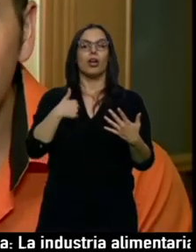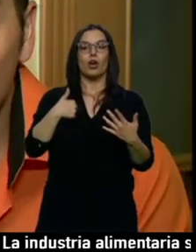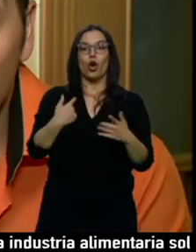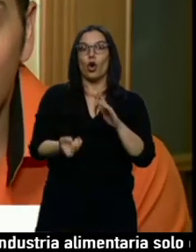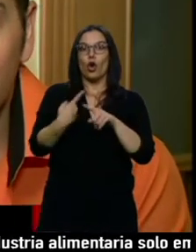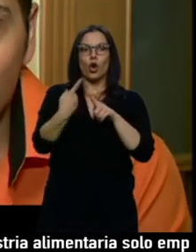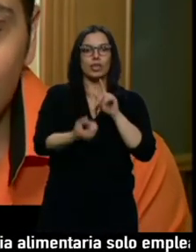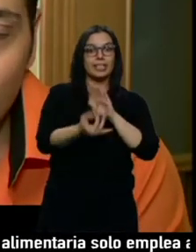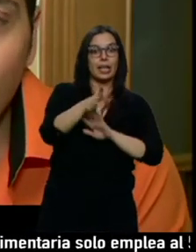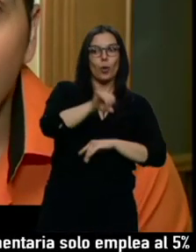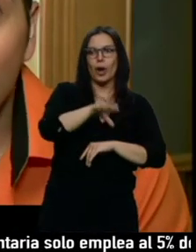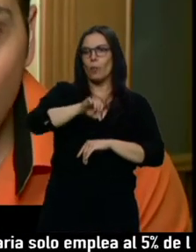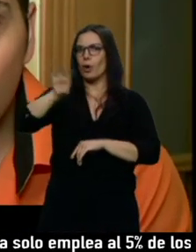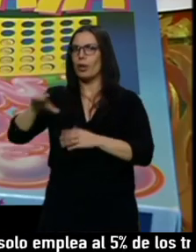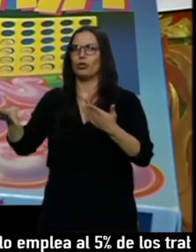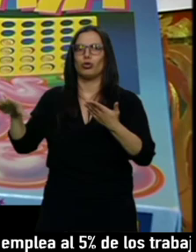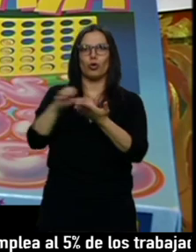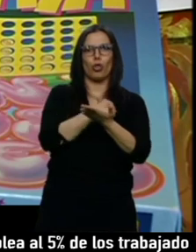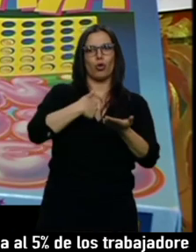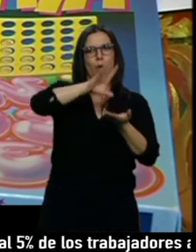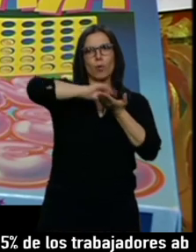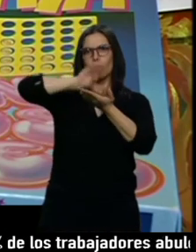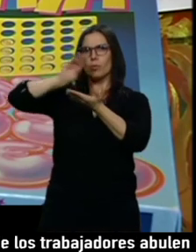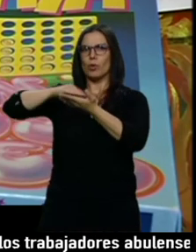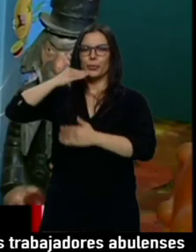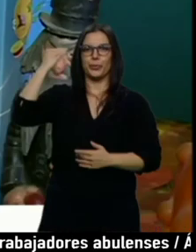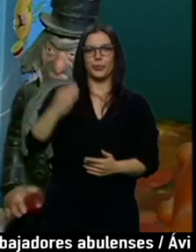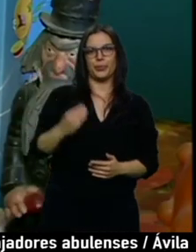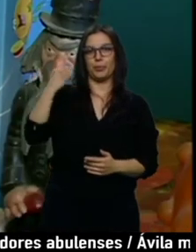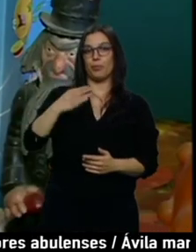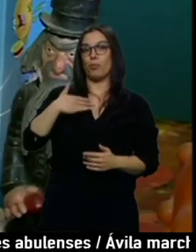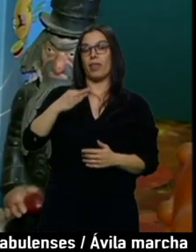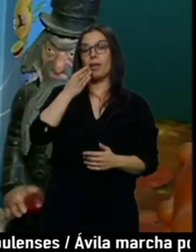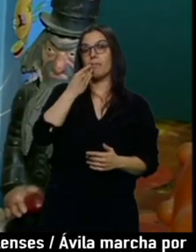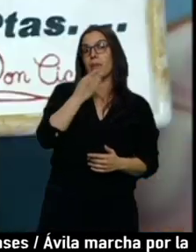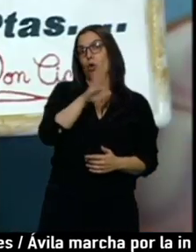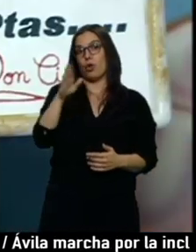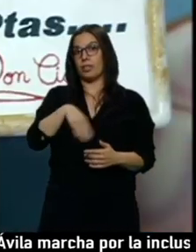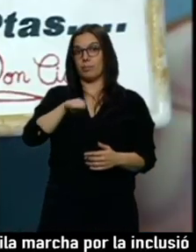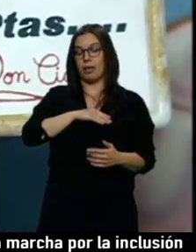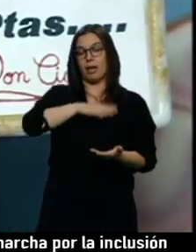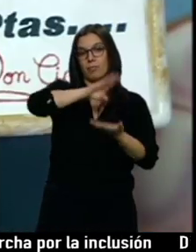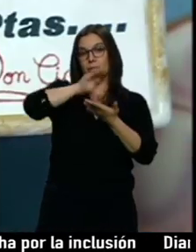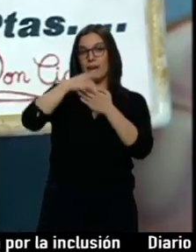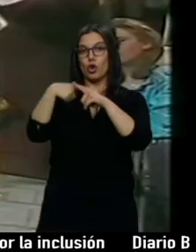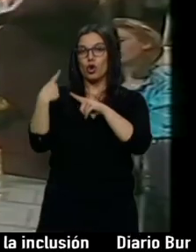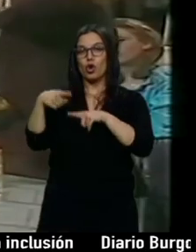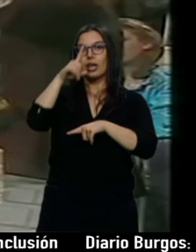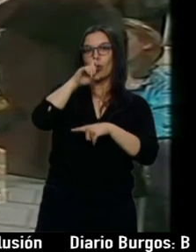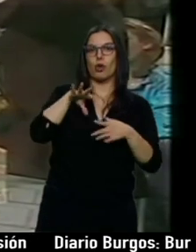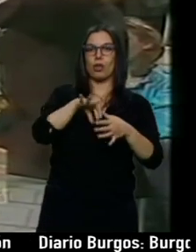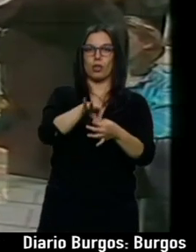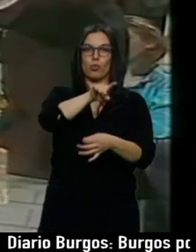1-2-3